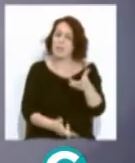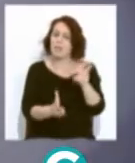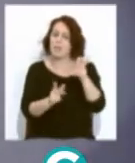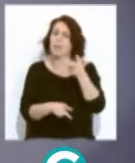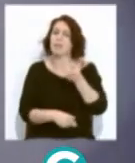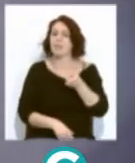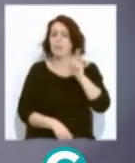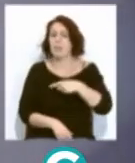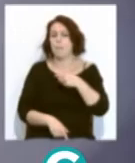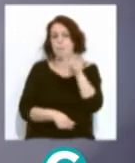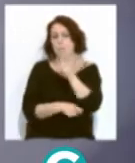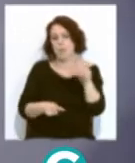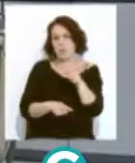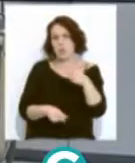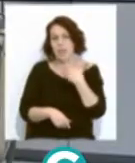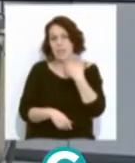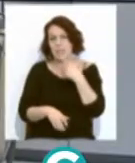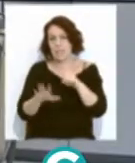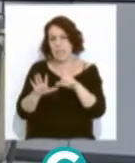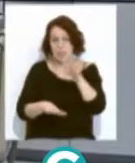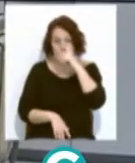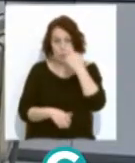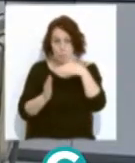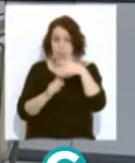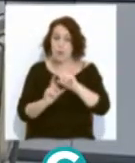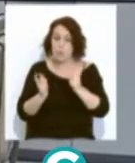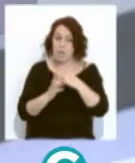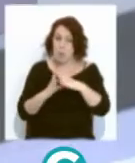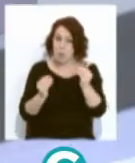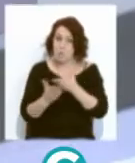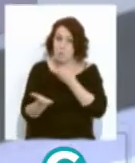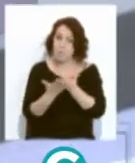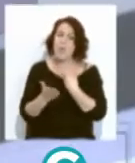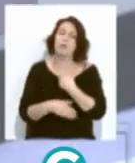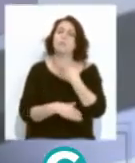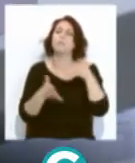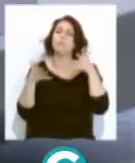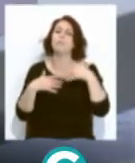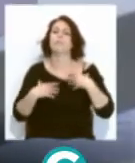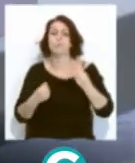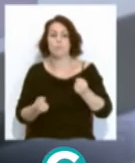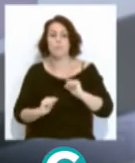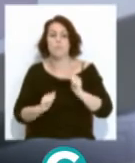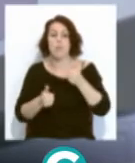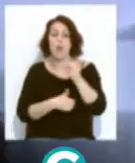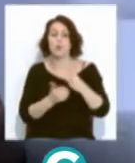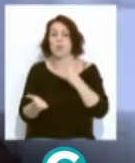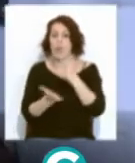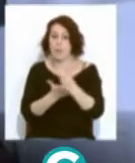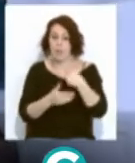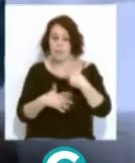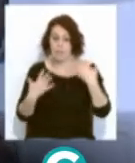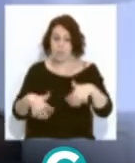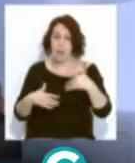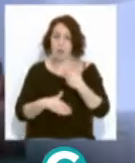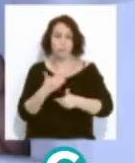administración a mayores de 65 años, solicitada por la Junta de Andalucía, la Consejería de Salud ha puesto en marcha de nuevo, desde este